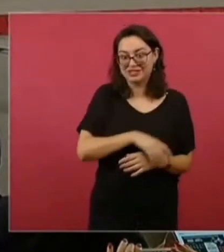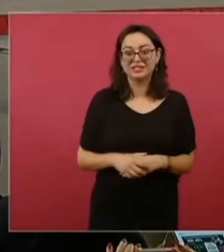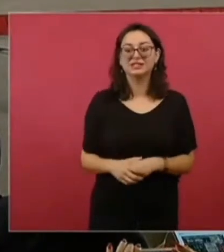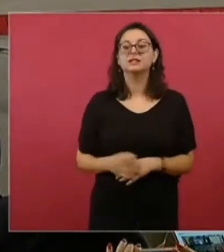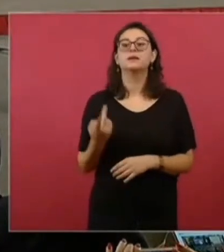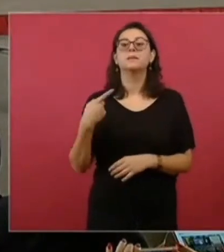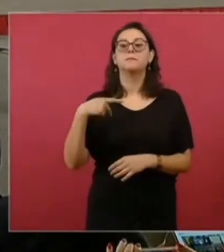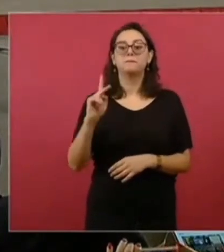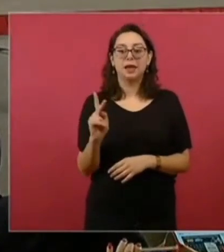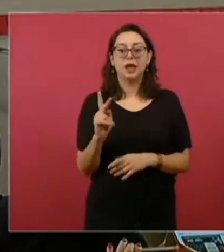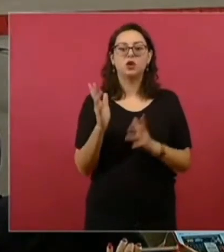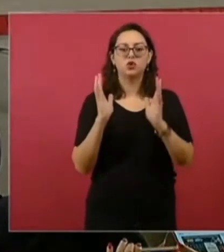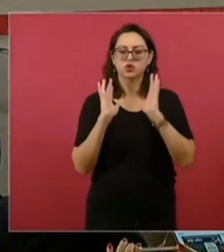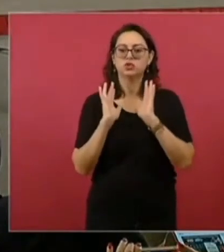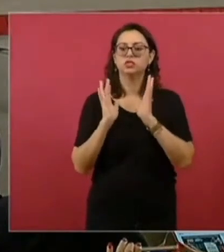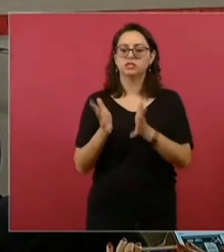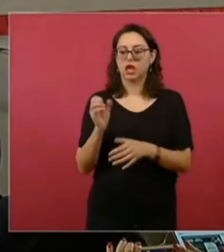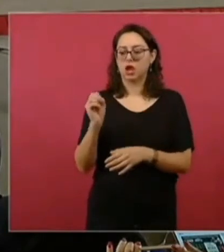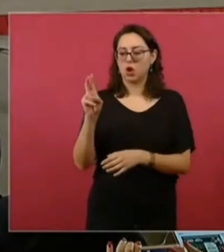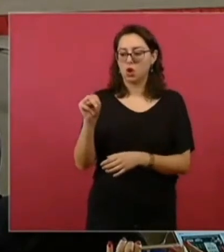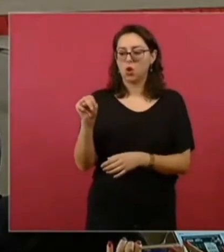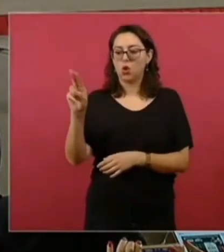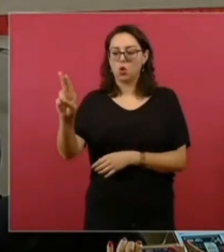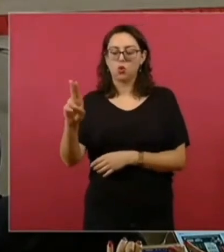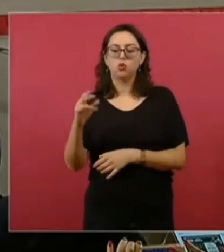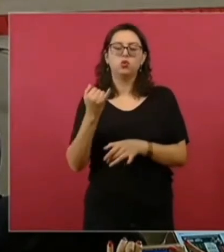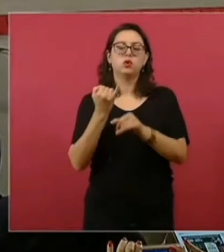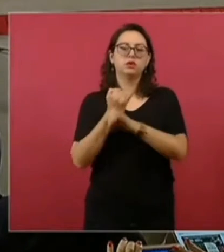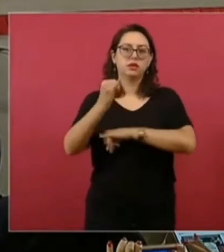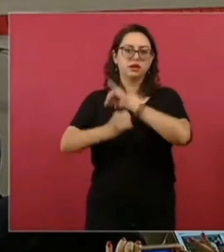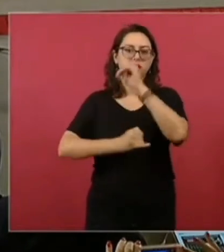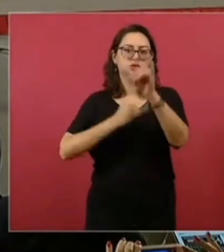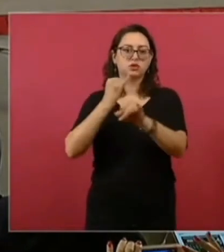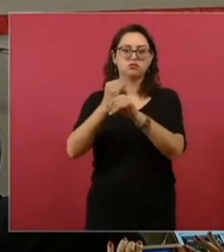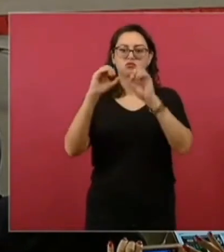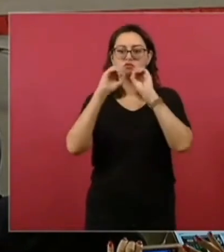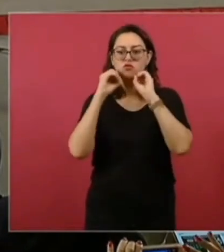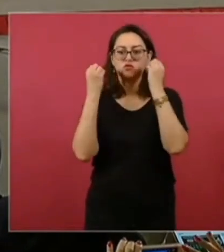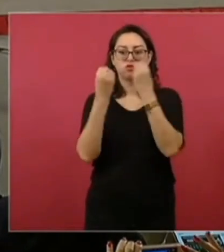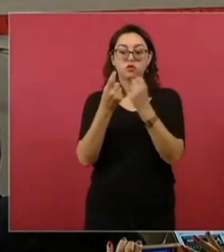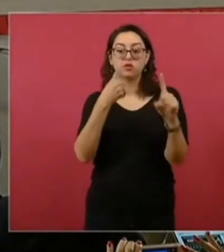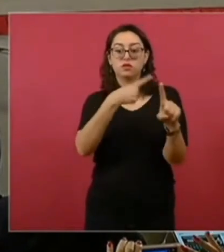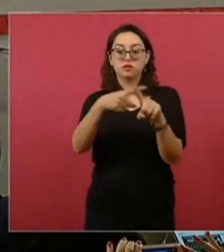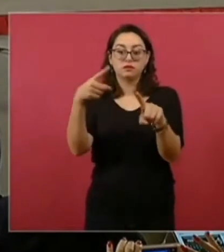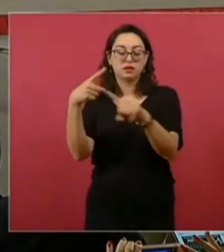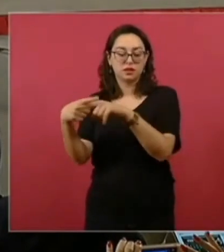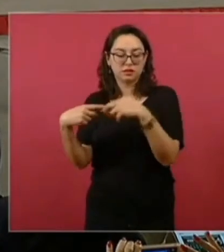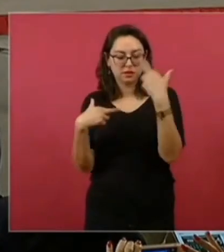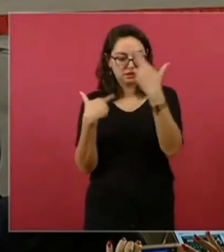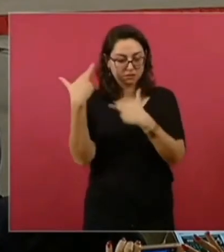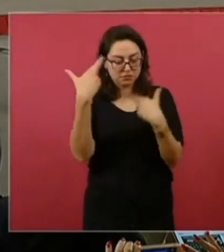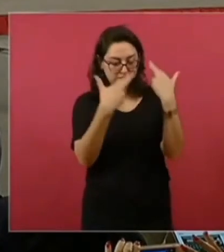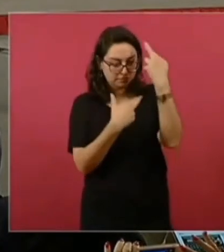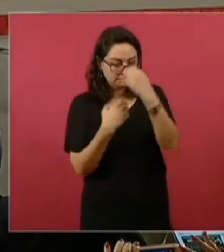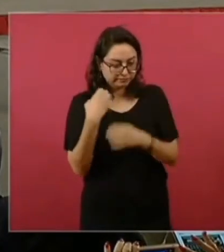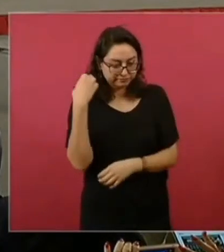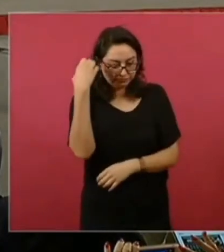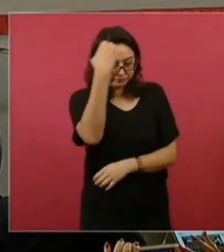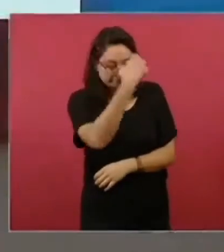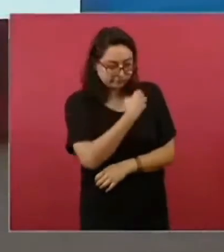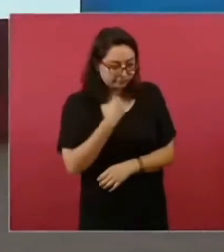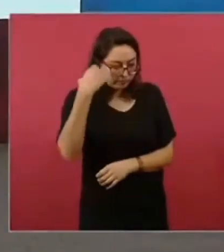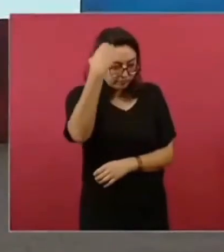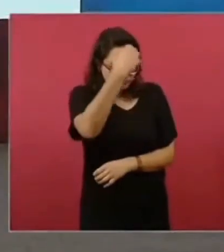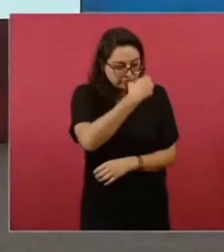consultoras externas y también por el Programa de Naciones Unidas para el Desarrollo. Y entre las evaluaciones encontramos que la productividad en las parcelas,